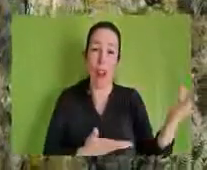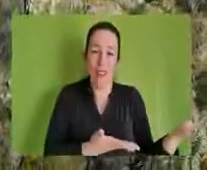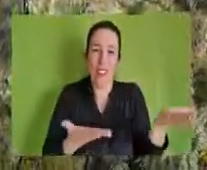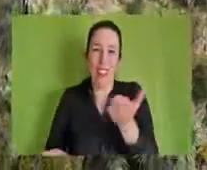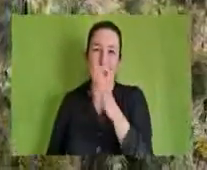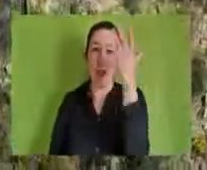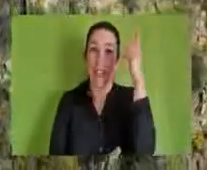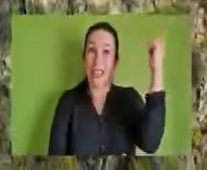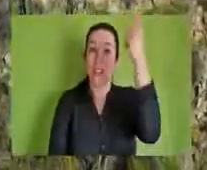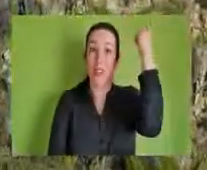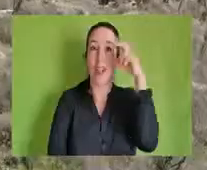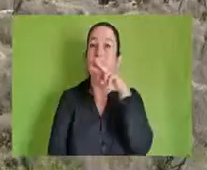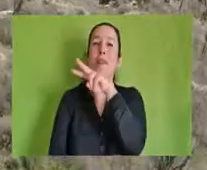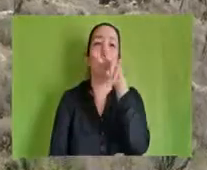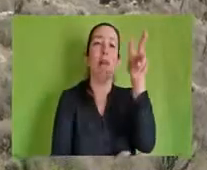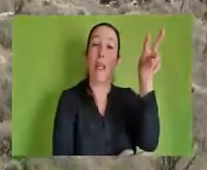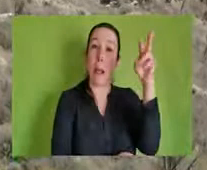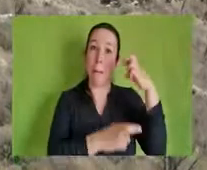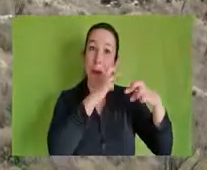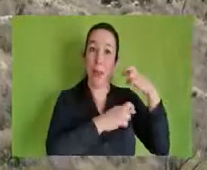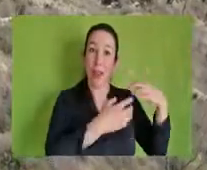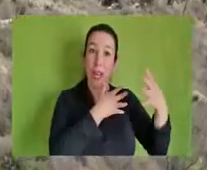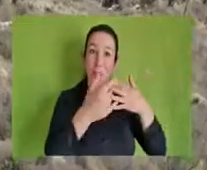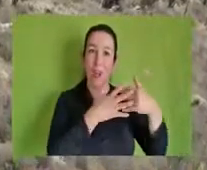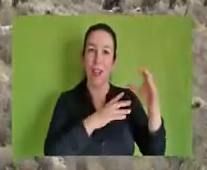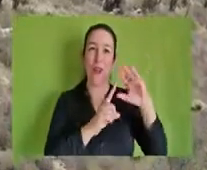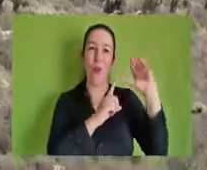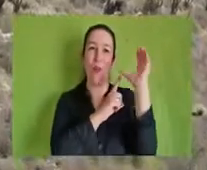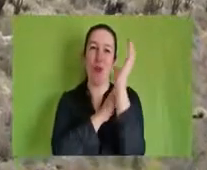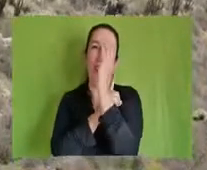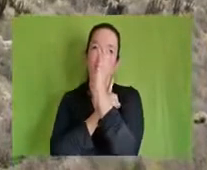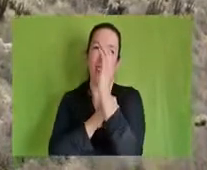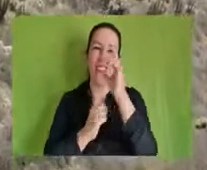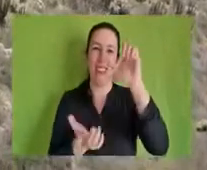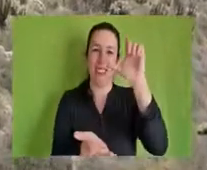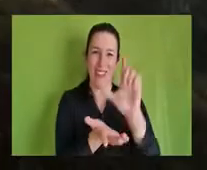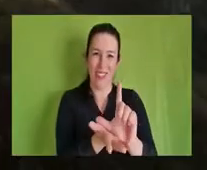su visita a este parque nacional y apreciar el patrimonio natural y cultural de esta unidad.